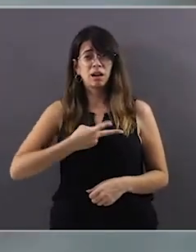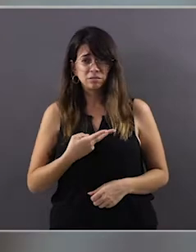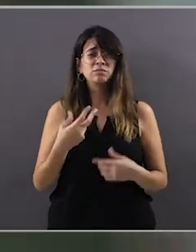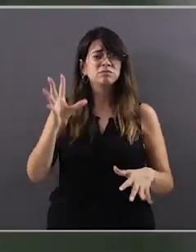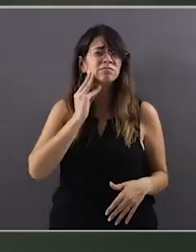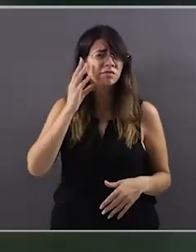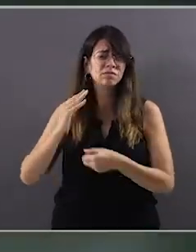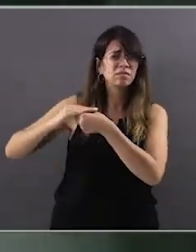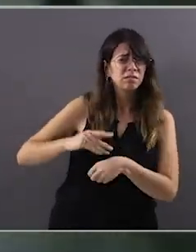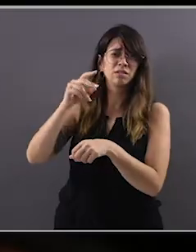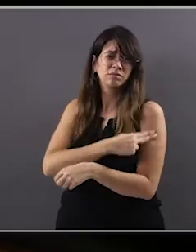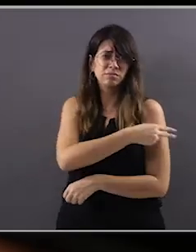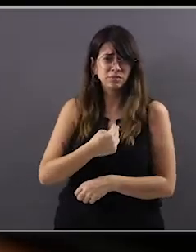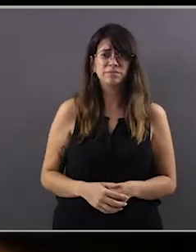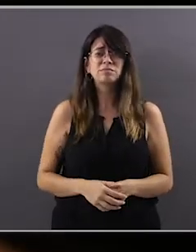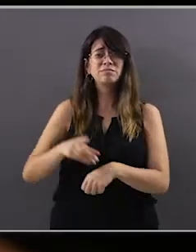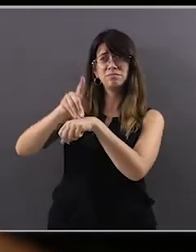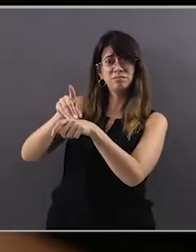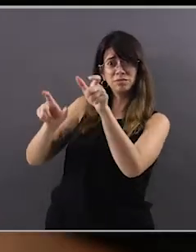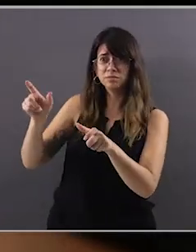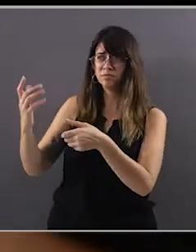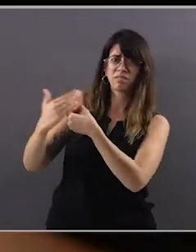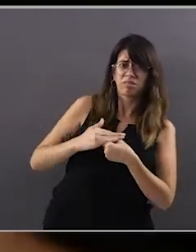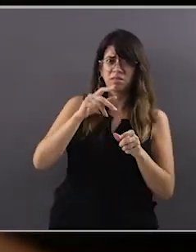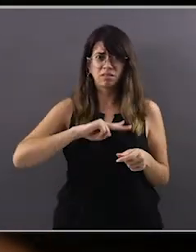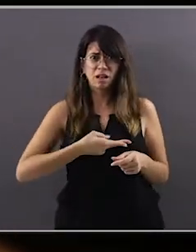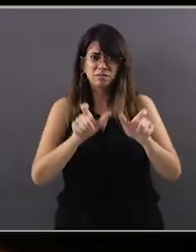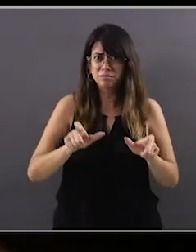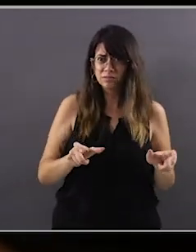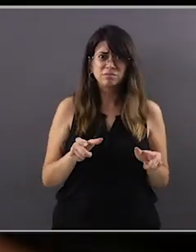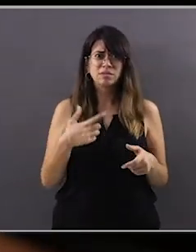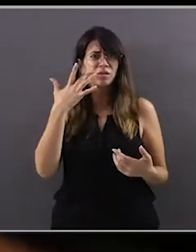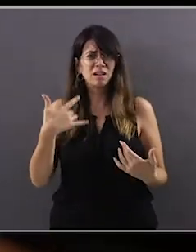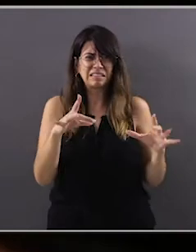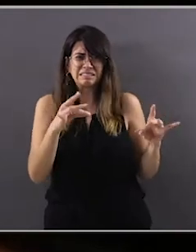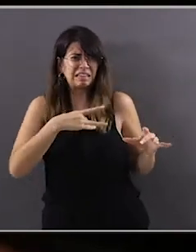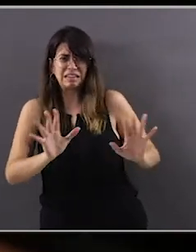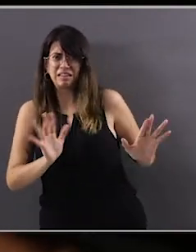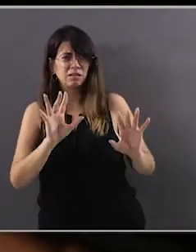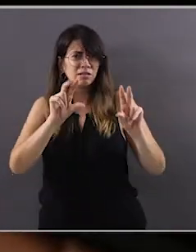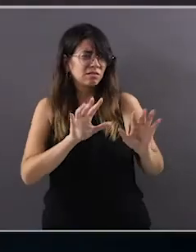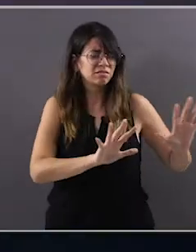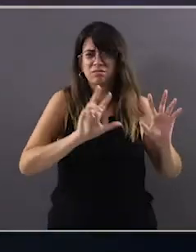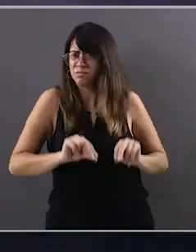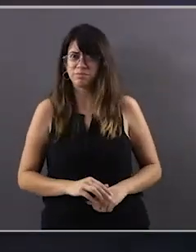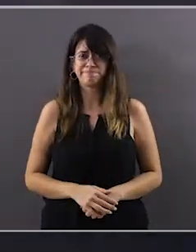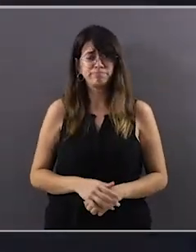discriminación que más se sufre hoy por hoy es en la salud. Los médicos que discriminan a las personas trans es porque les da asco tocar a una persona trans.